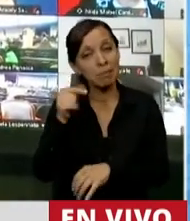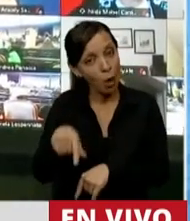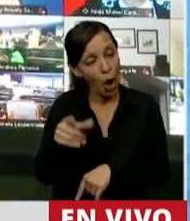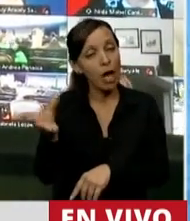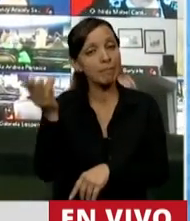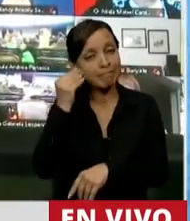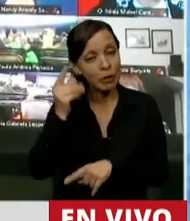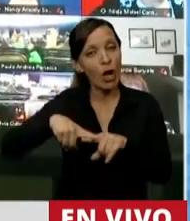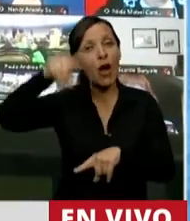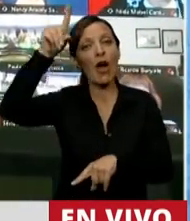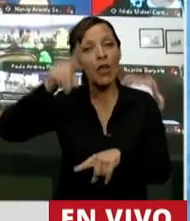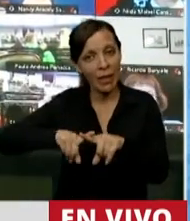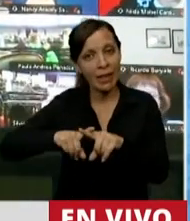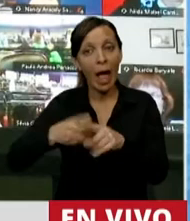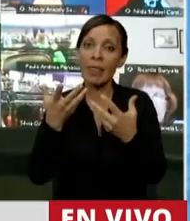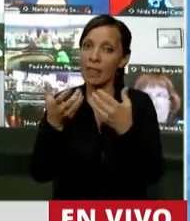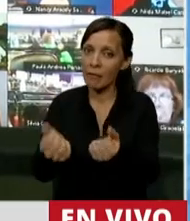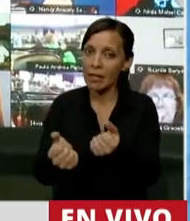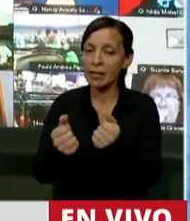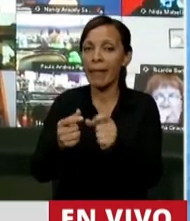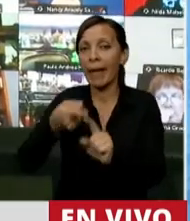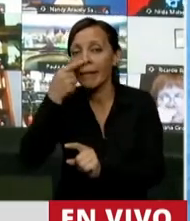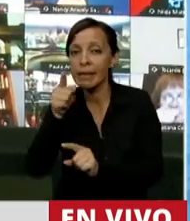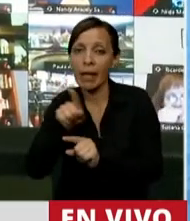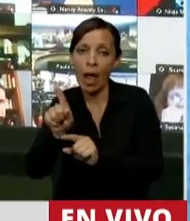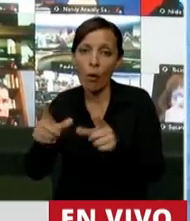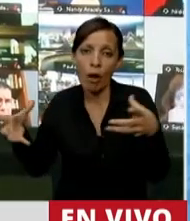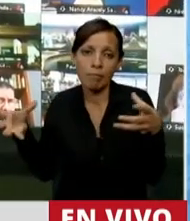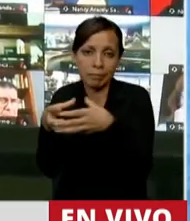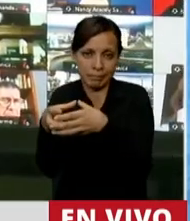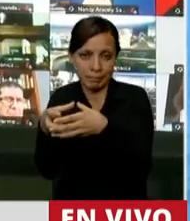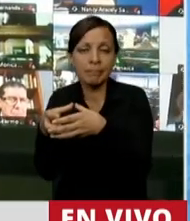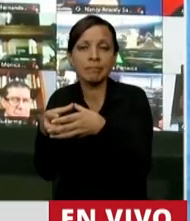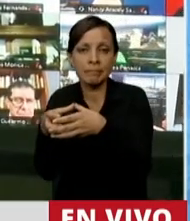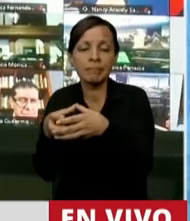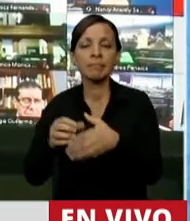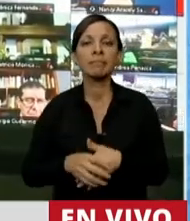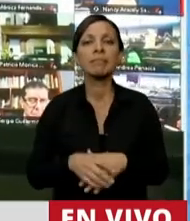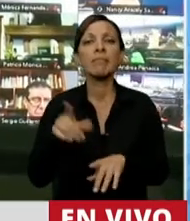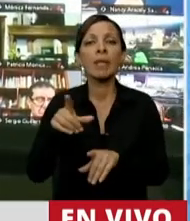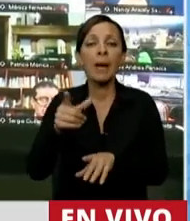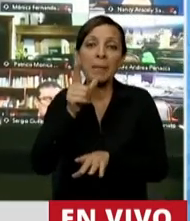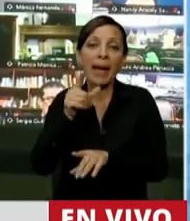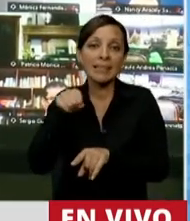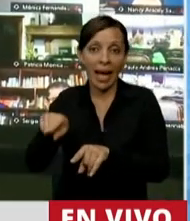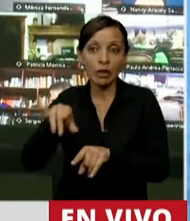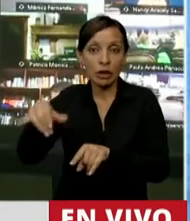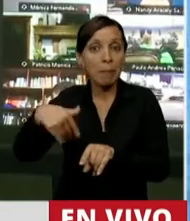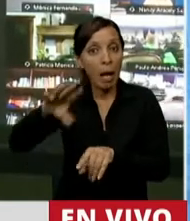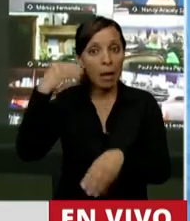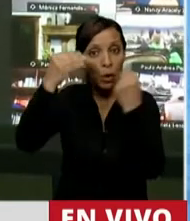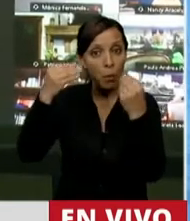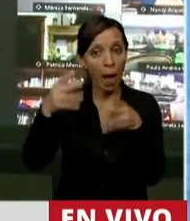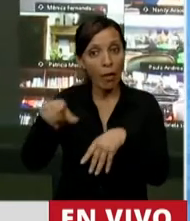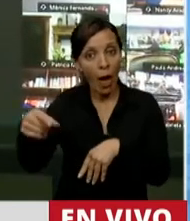hoy casi durante todo el día, la defensa de determinados intereses de ciertos sectores, que se ve que son los que más le preocupan